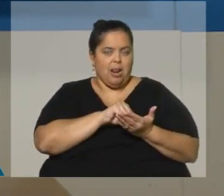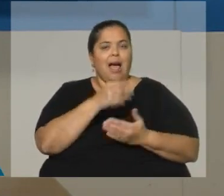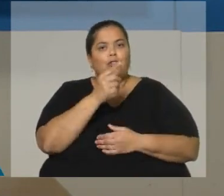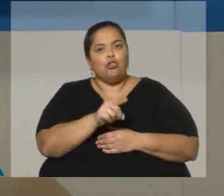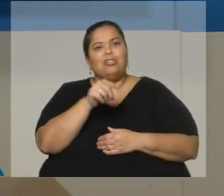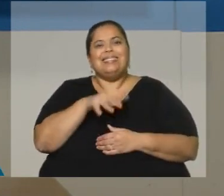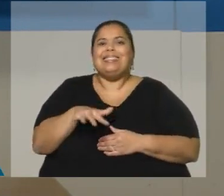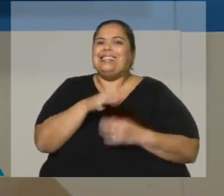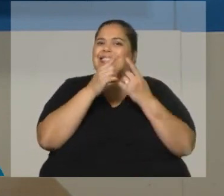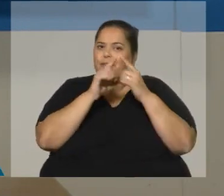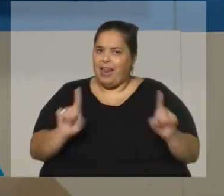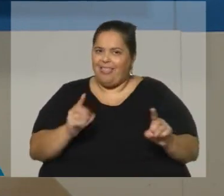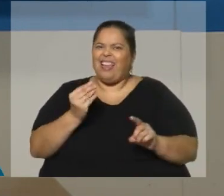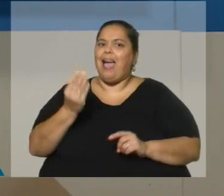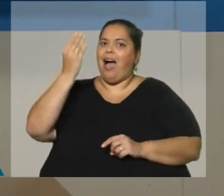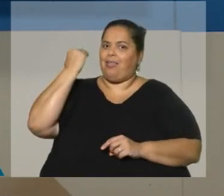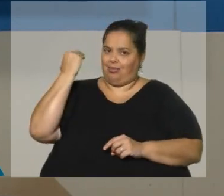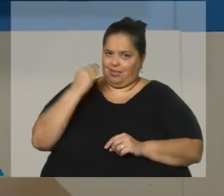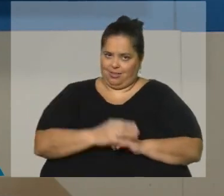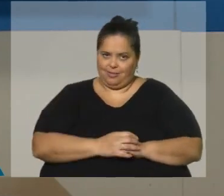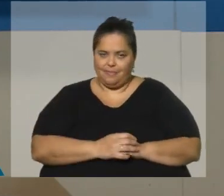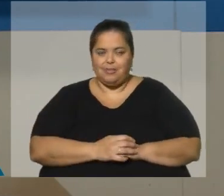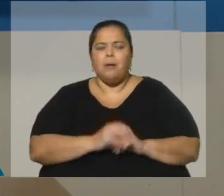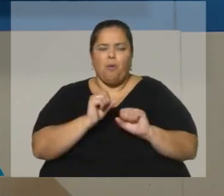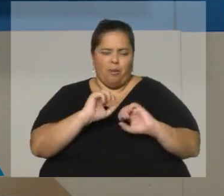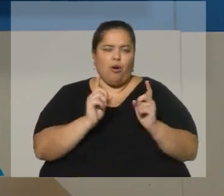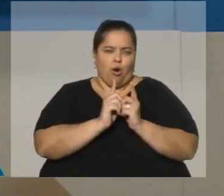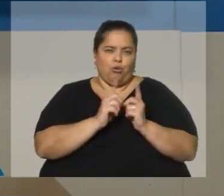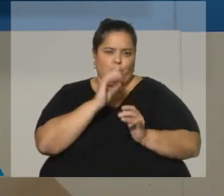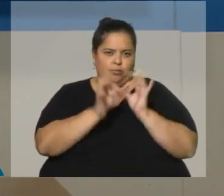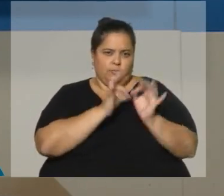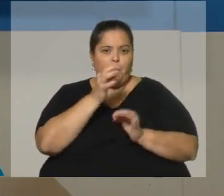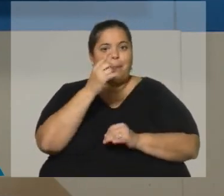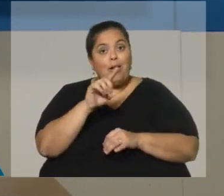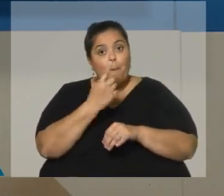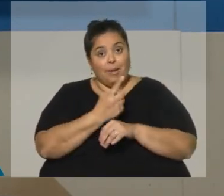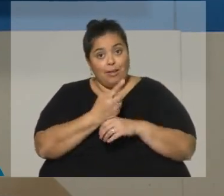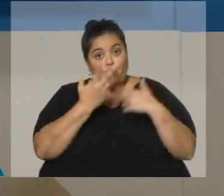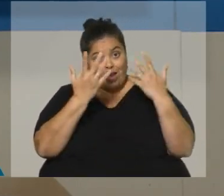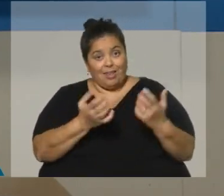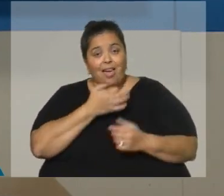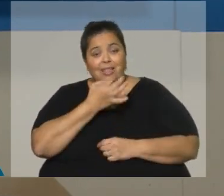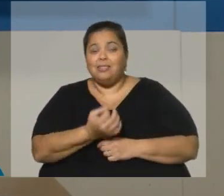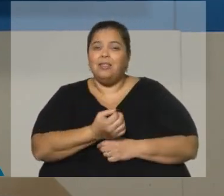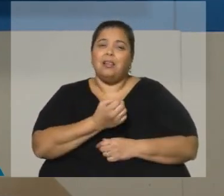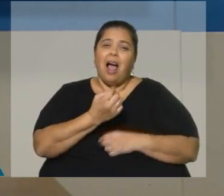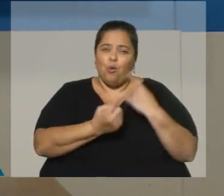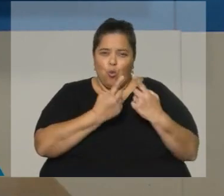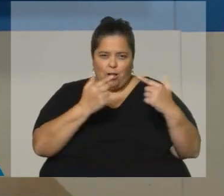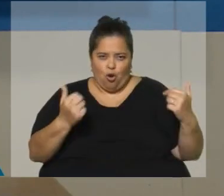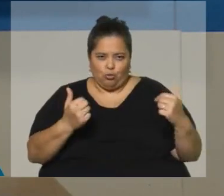las condiciones son diferentes, las podemos repasar brevemente. Pero primero quería decir dos o tres cosas sobre el hecho, ¿no?